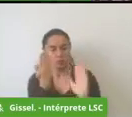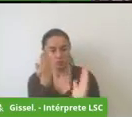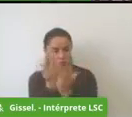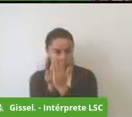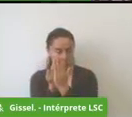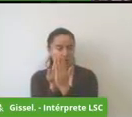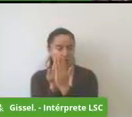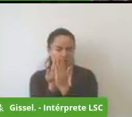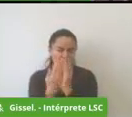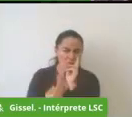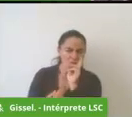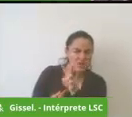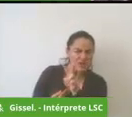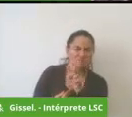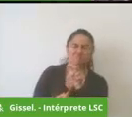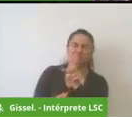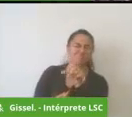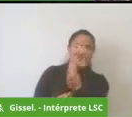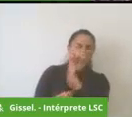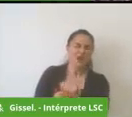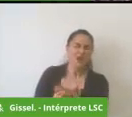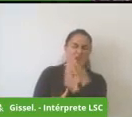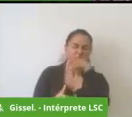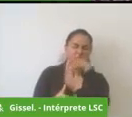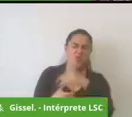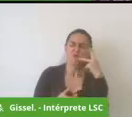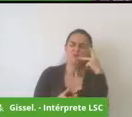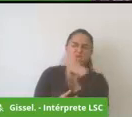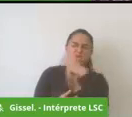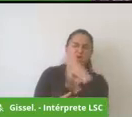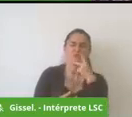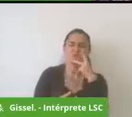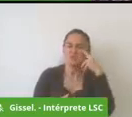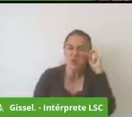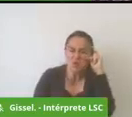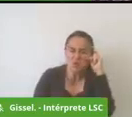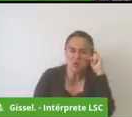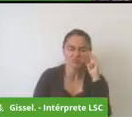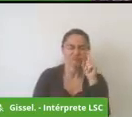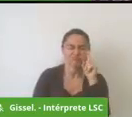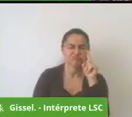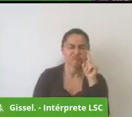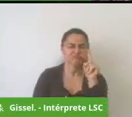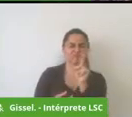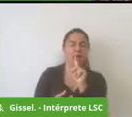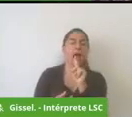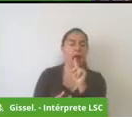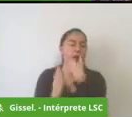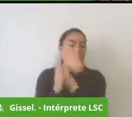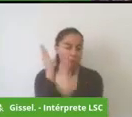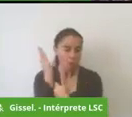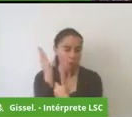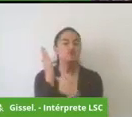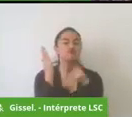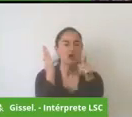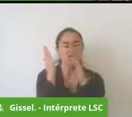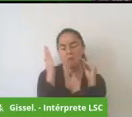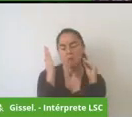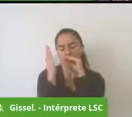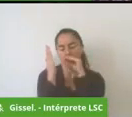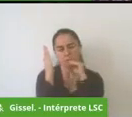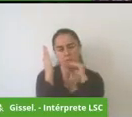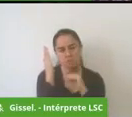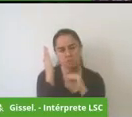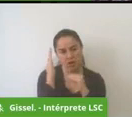están presentando para esto también hemos para este fin también hemos dispuesto de otro canal que es jurídica 2